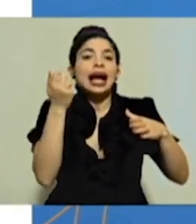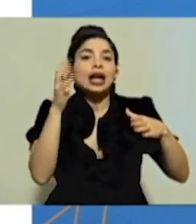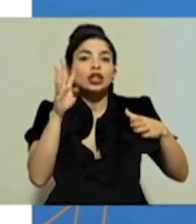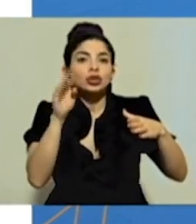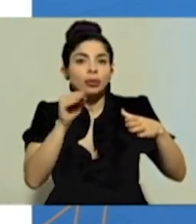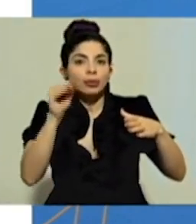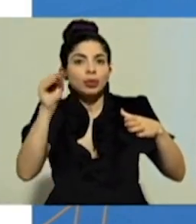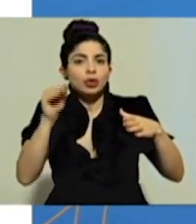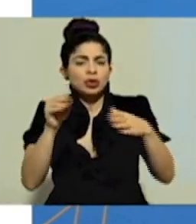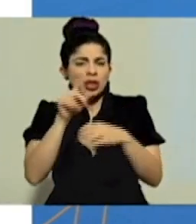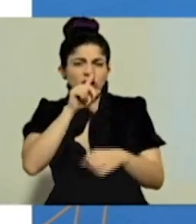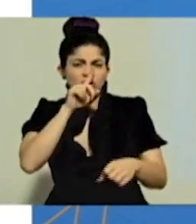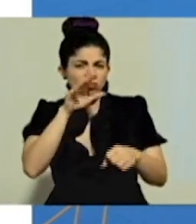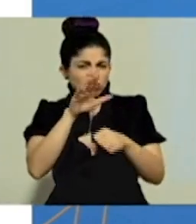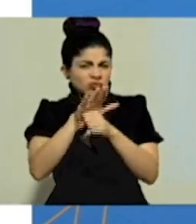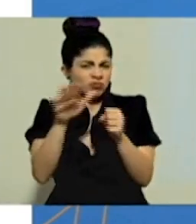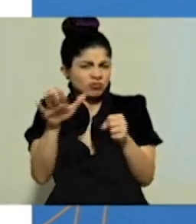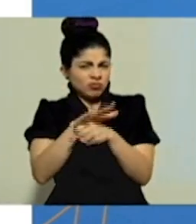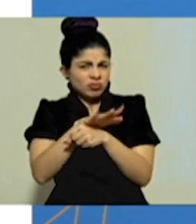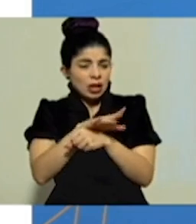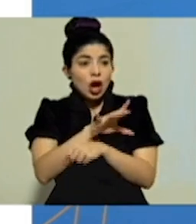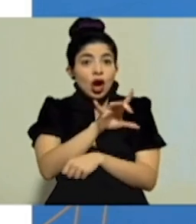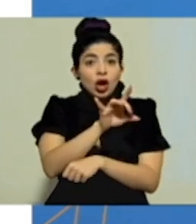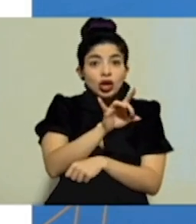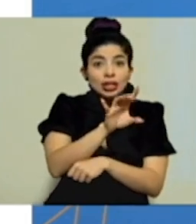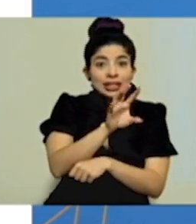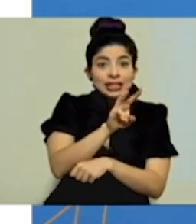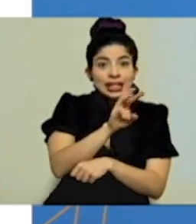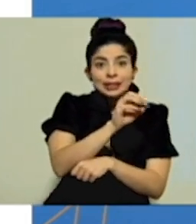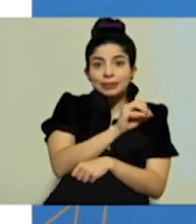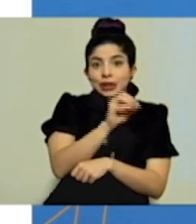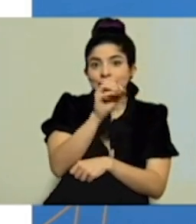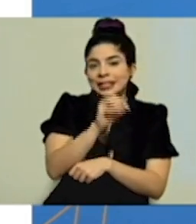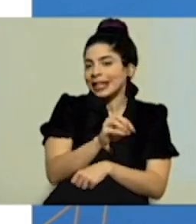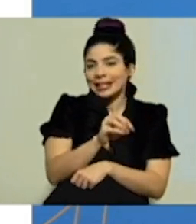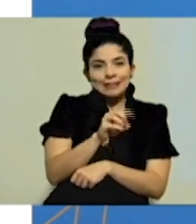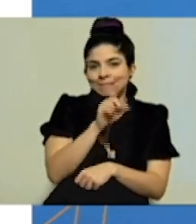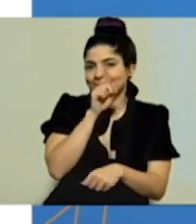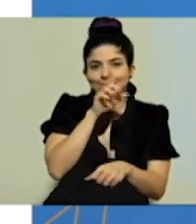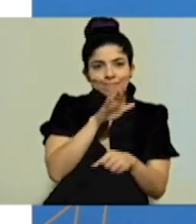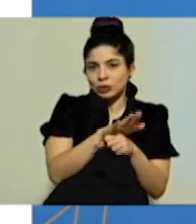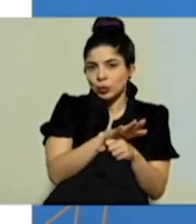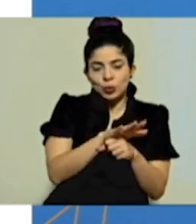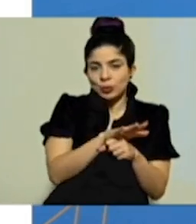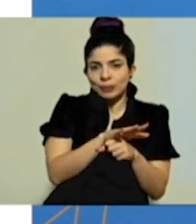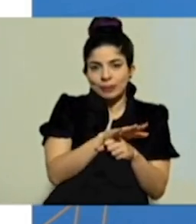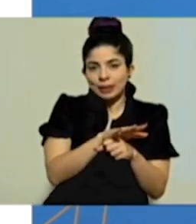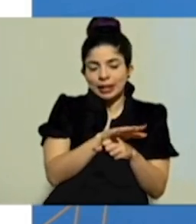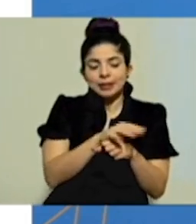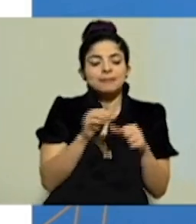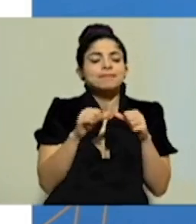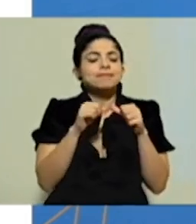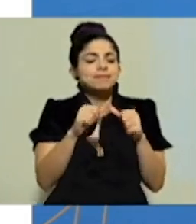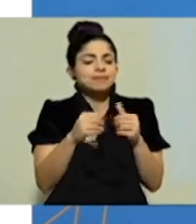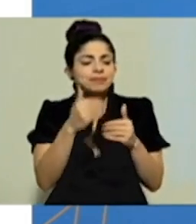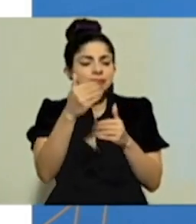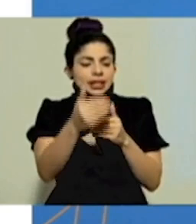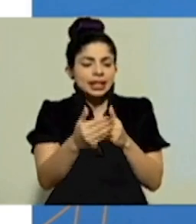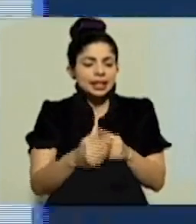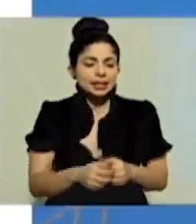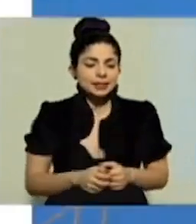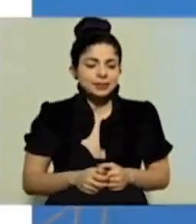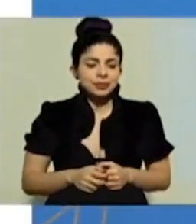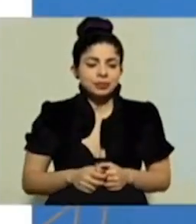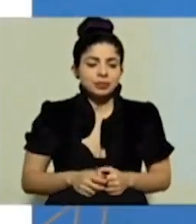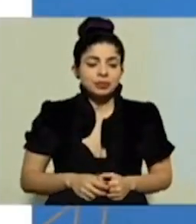cumplen completamente con las medidas y un 86% no están cumpliendo. Continuemos, tal vez, con la siguiente.